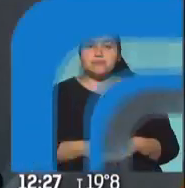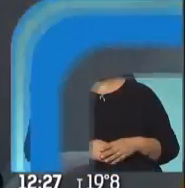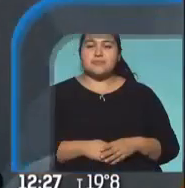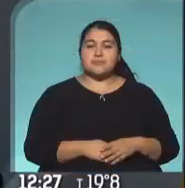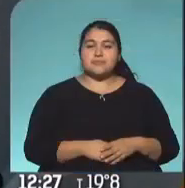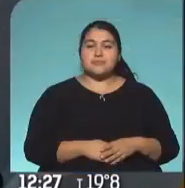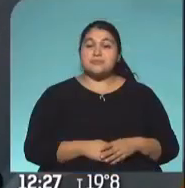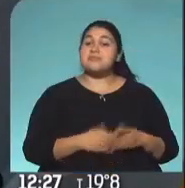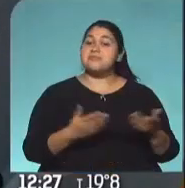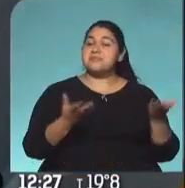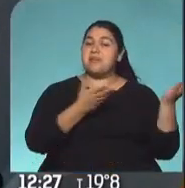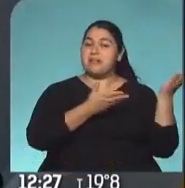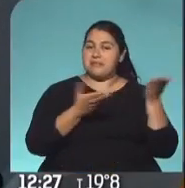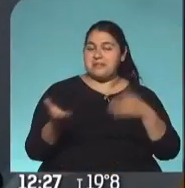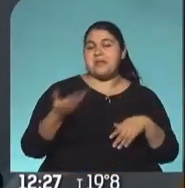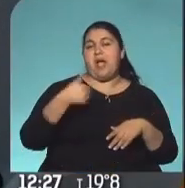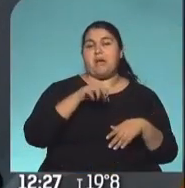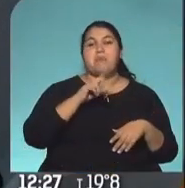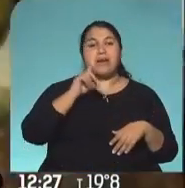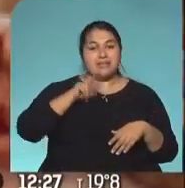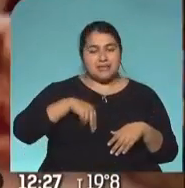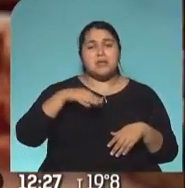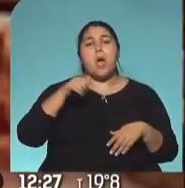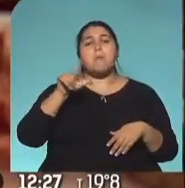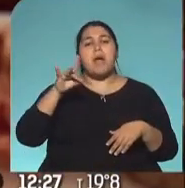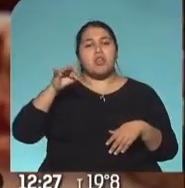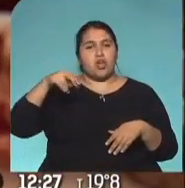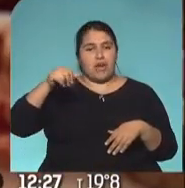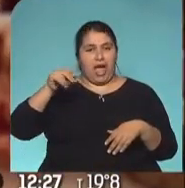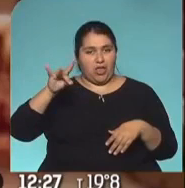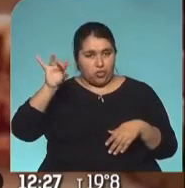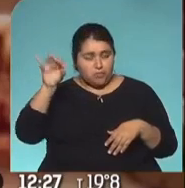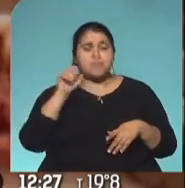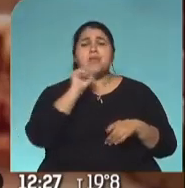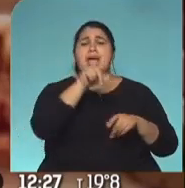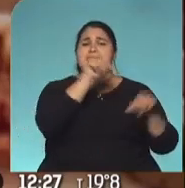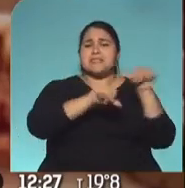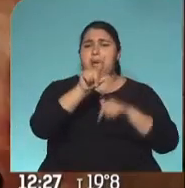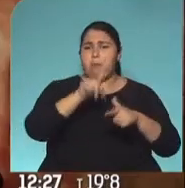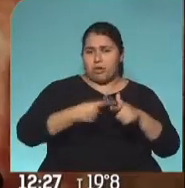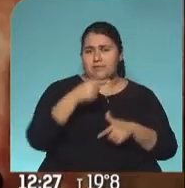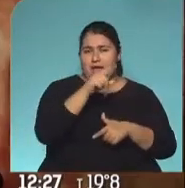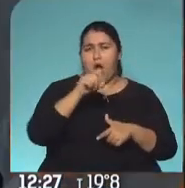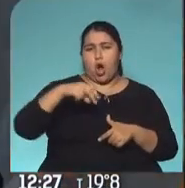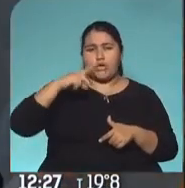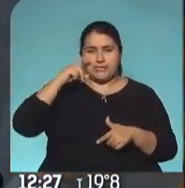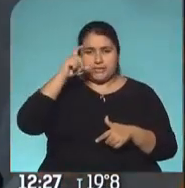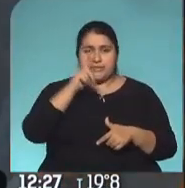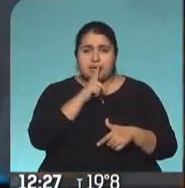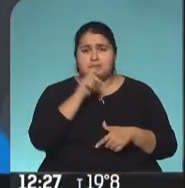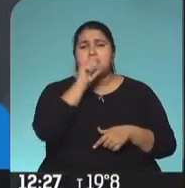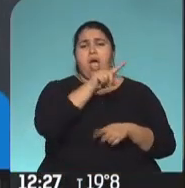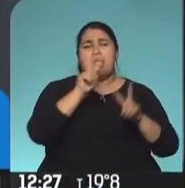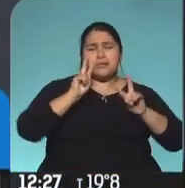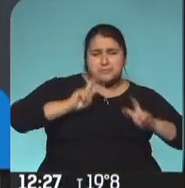Bueno, estamos aquí con Martín Maldonado, es investigador del CONICET, pero viene de la ciencia política. Nos contaba hace instantes nada más que le estudia la